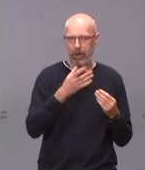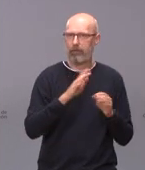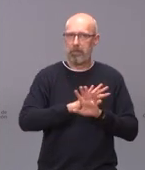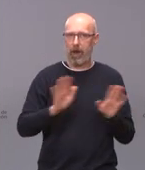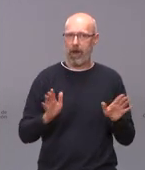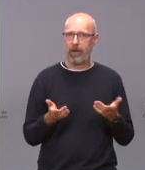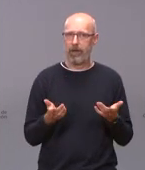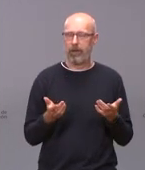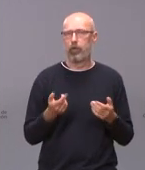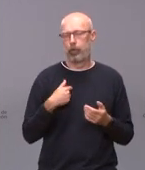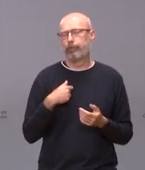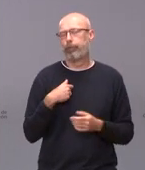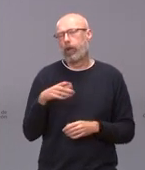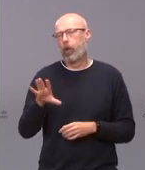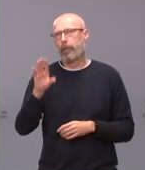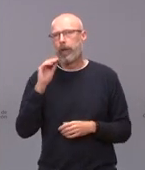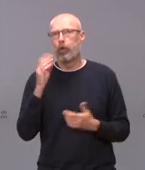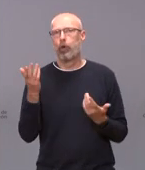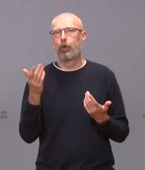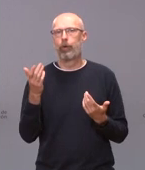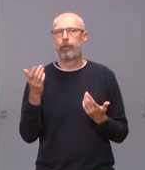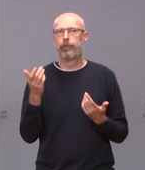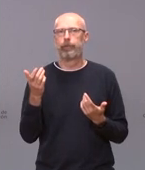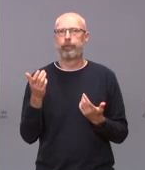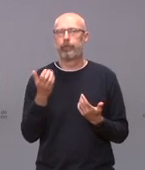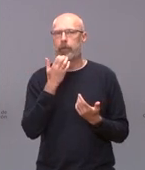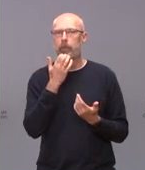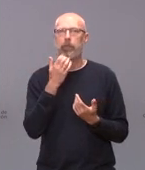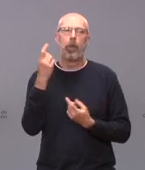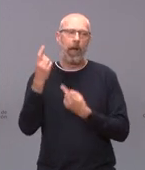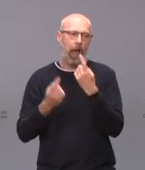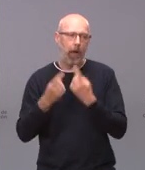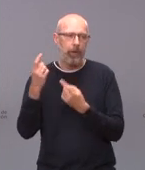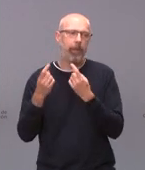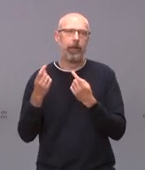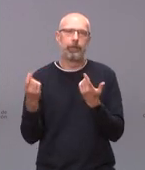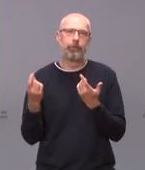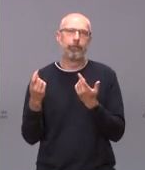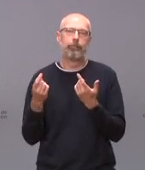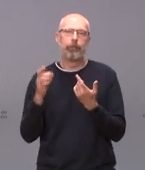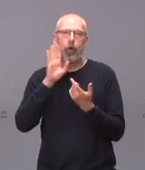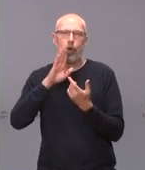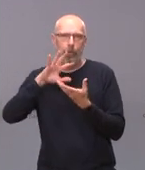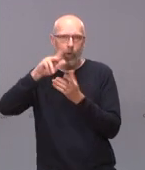no es igual good news a veces son news a veces son news